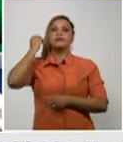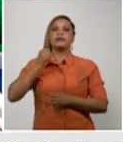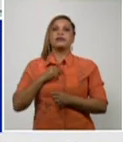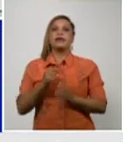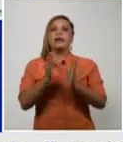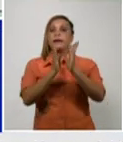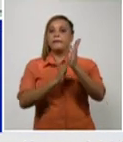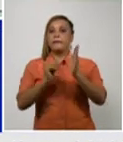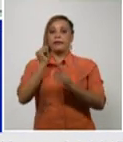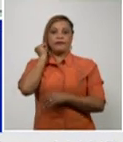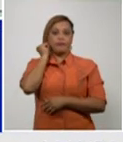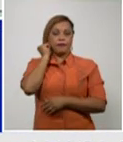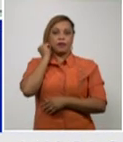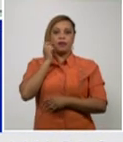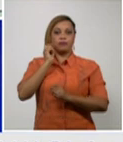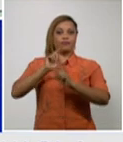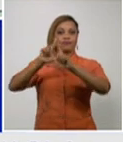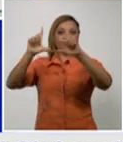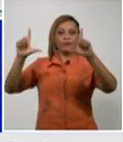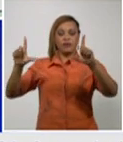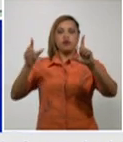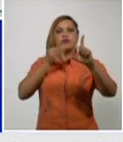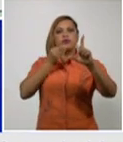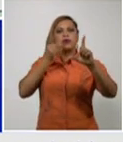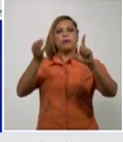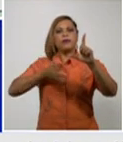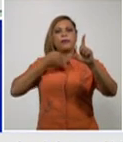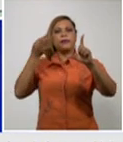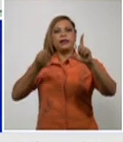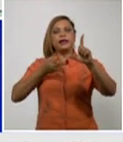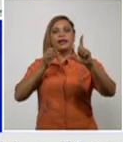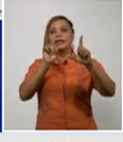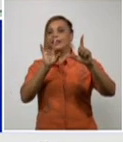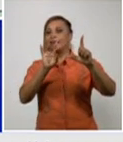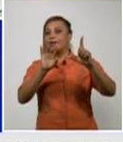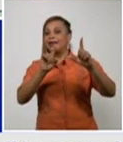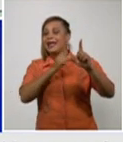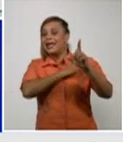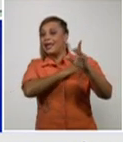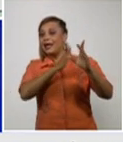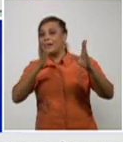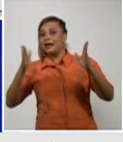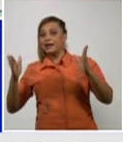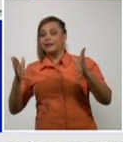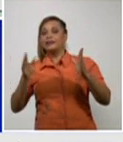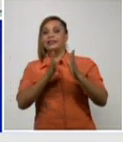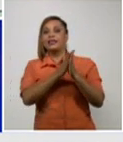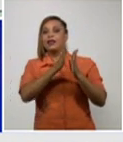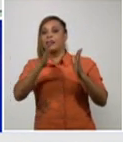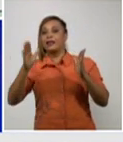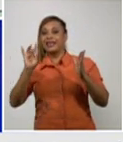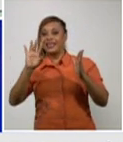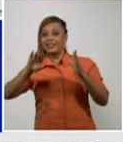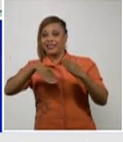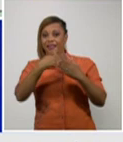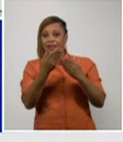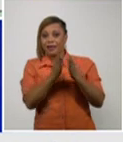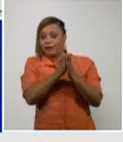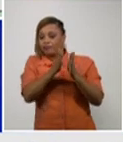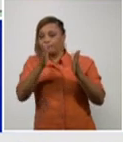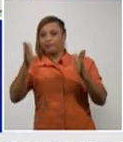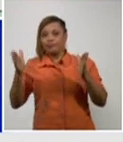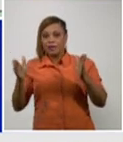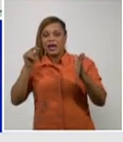pudiéramos decir que en los 15 en la primer quincena del mes de febrero pues ya en Cuba se han